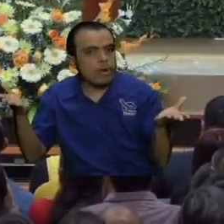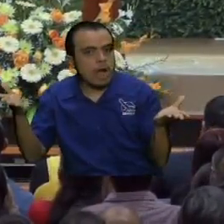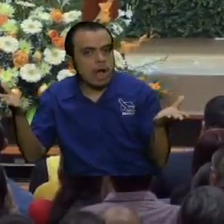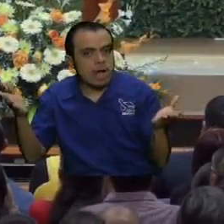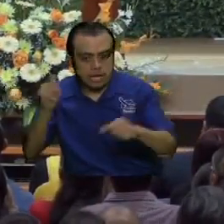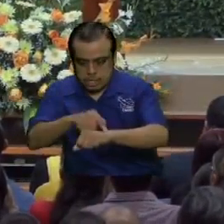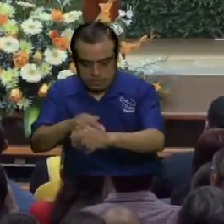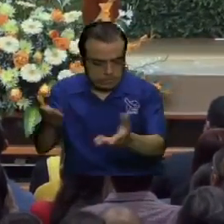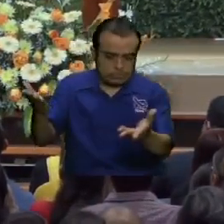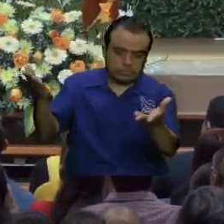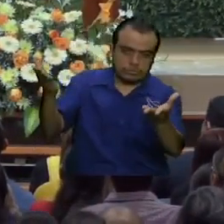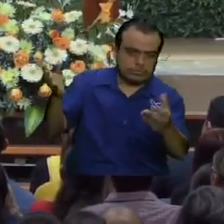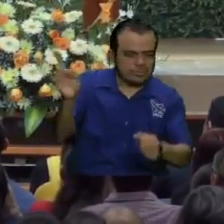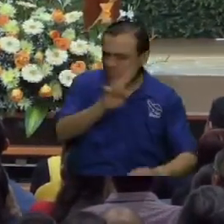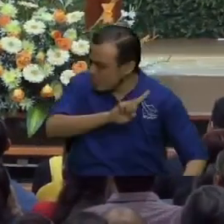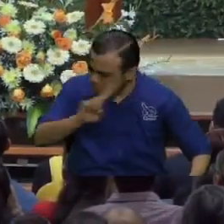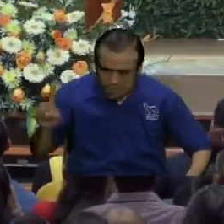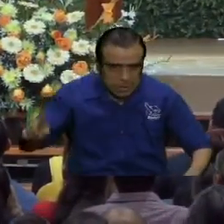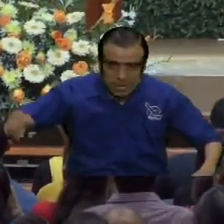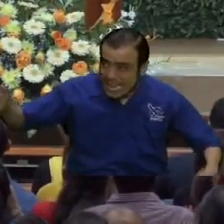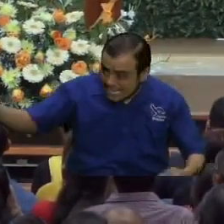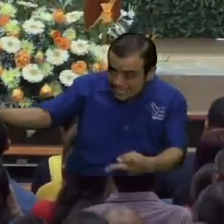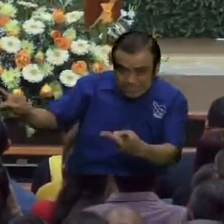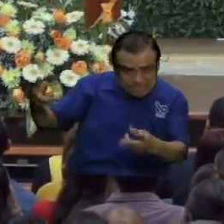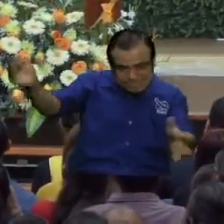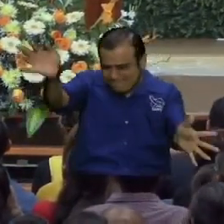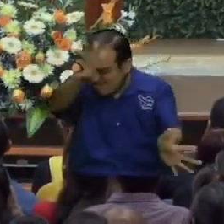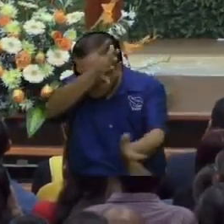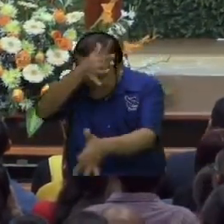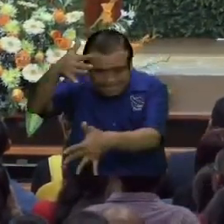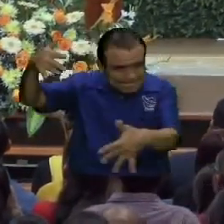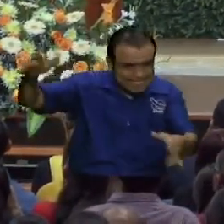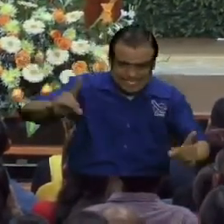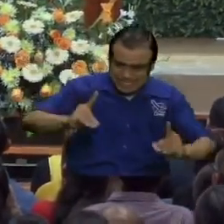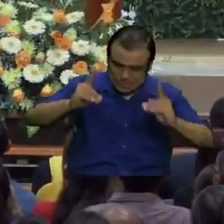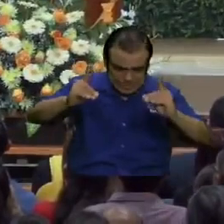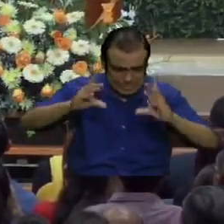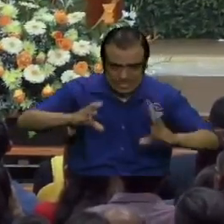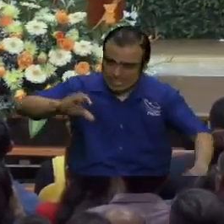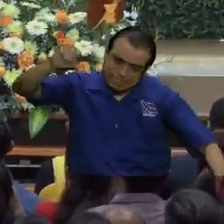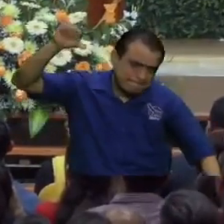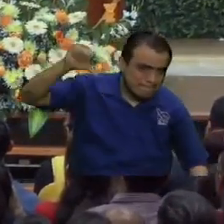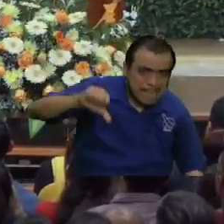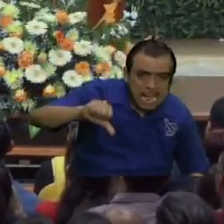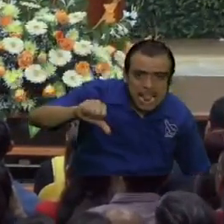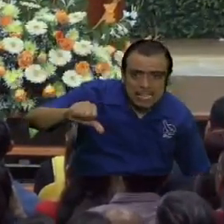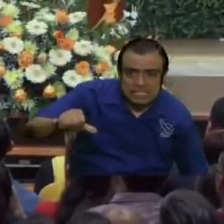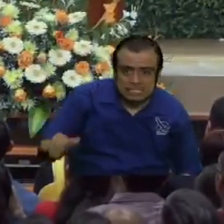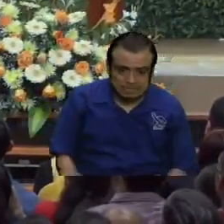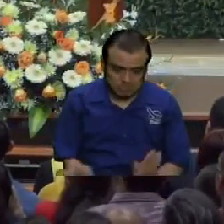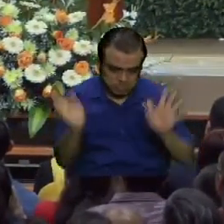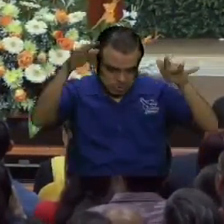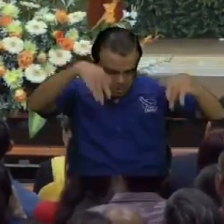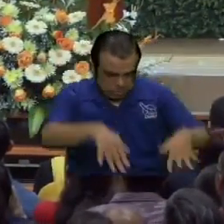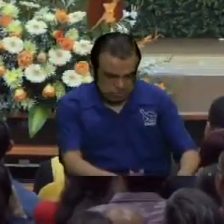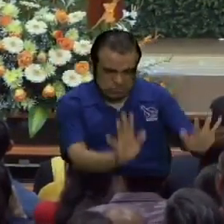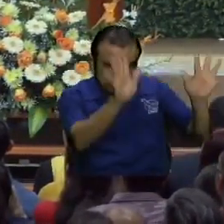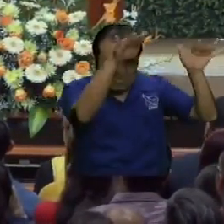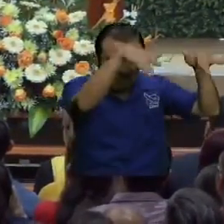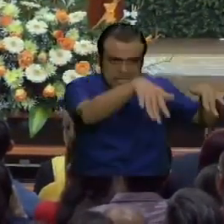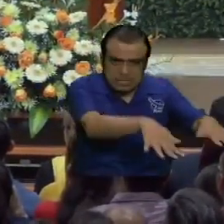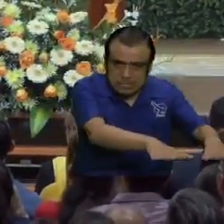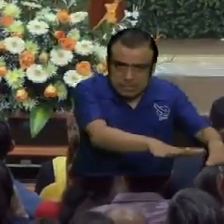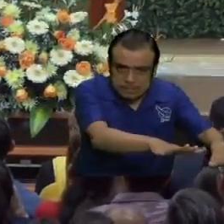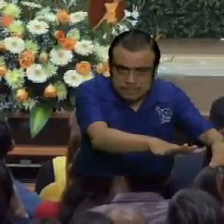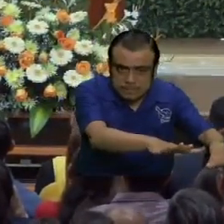Pero no es así la cosa. Son vientos huracanados de doctrina. Son neumas que pegan en el agua y levantan olas. Y